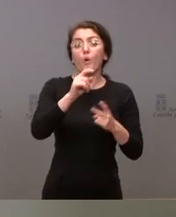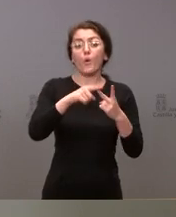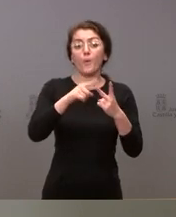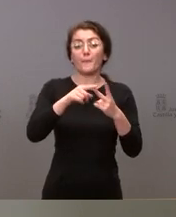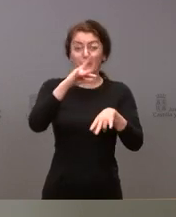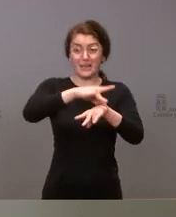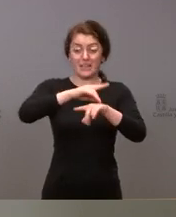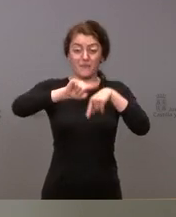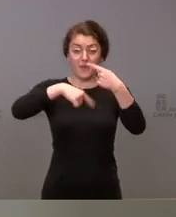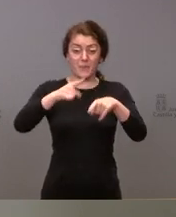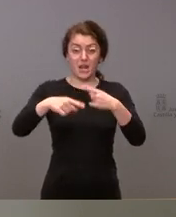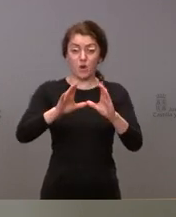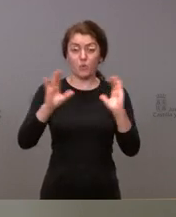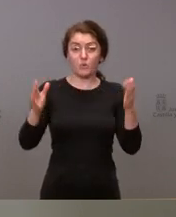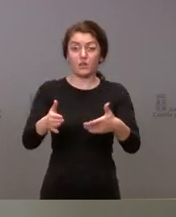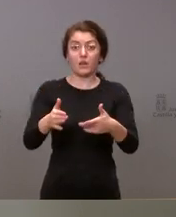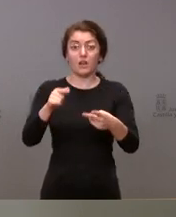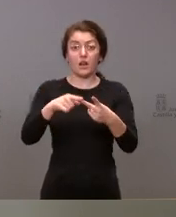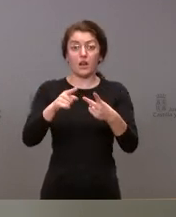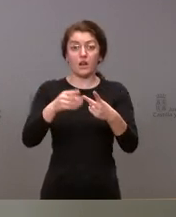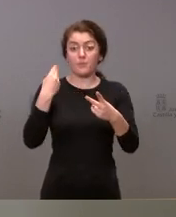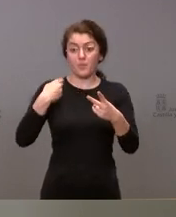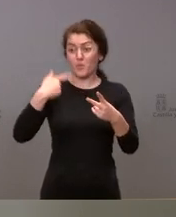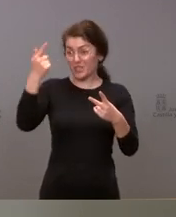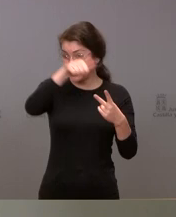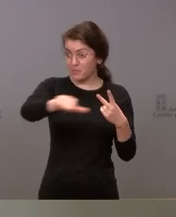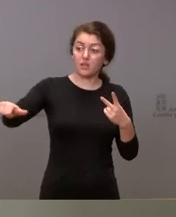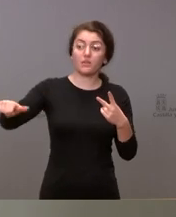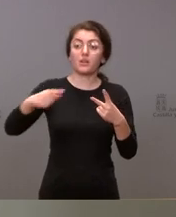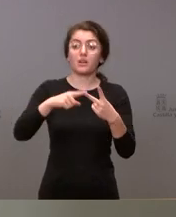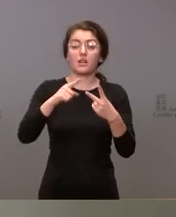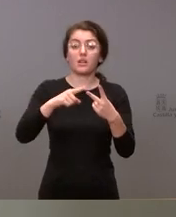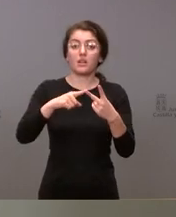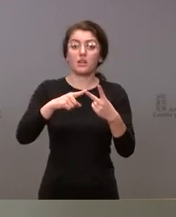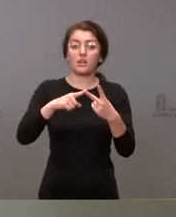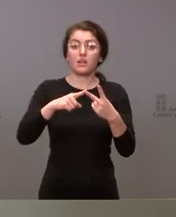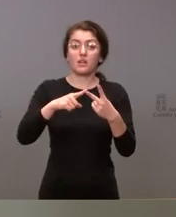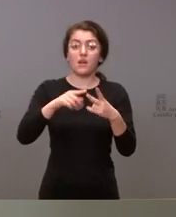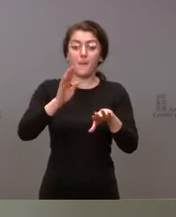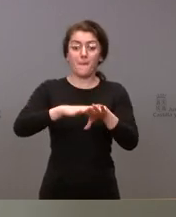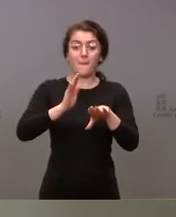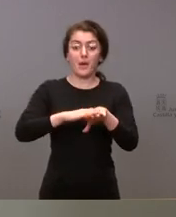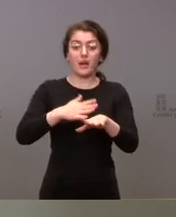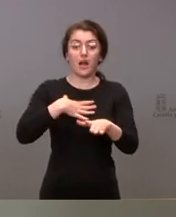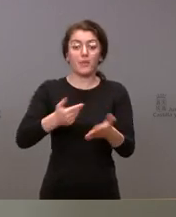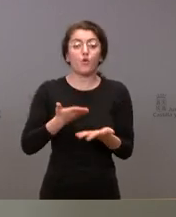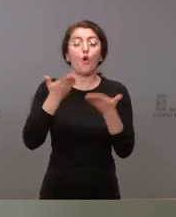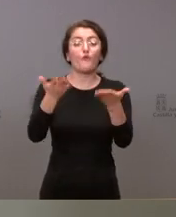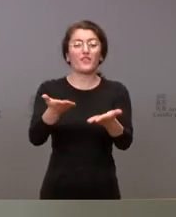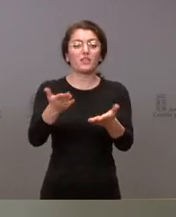Comunitaria que se va a resolver en la siguiente semana para que puedan se ofertarán esas plazas para